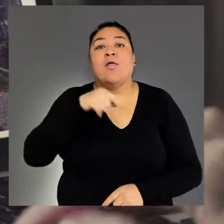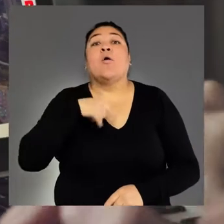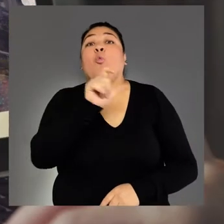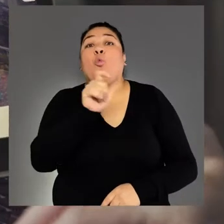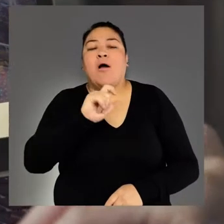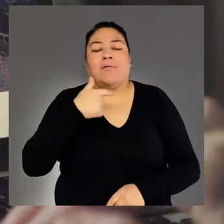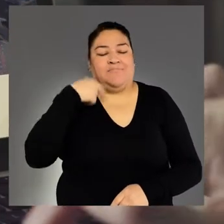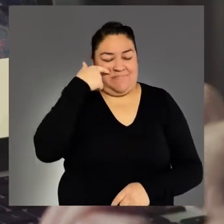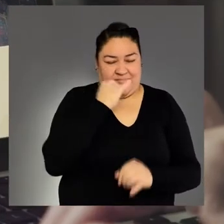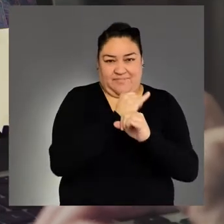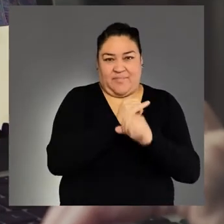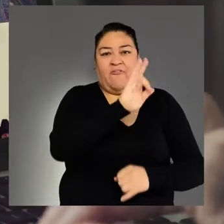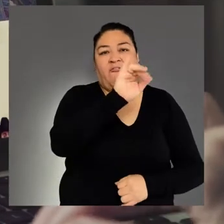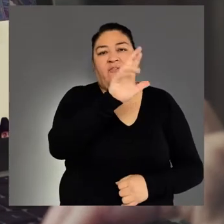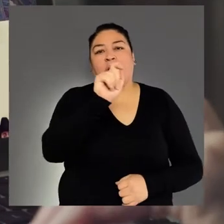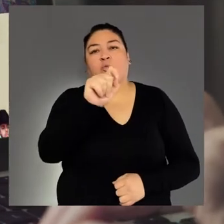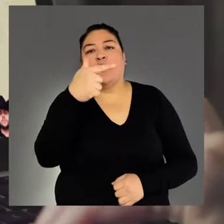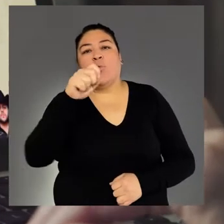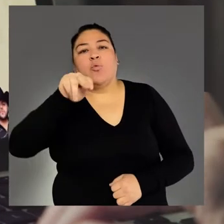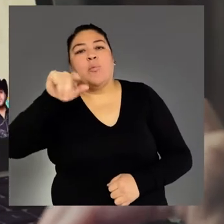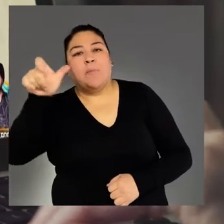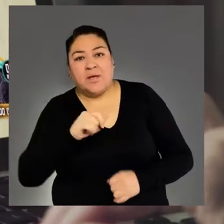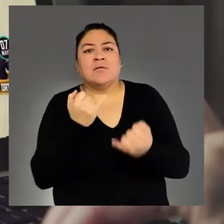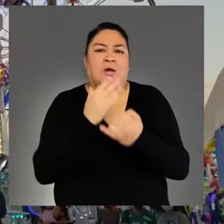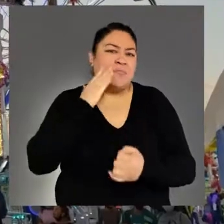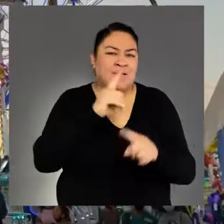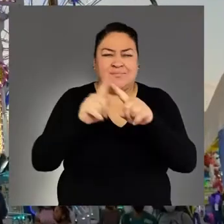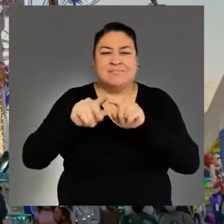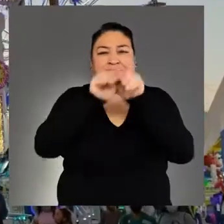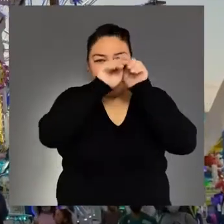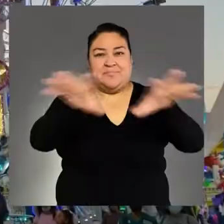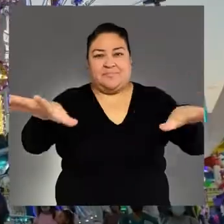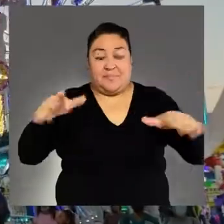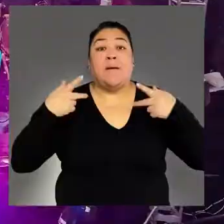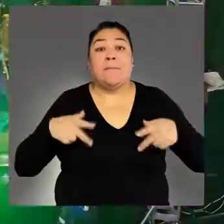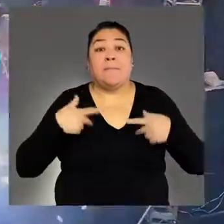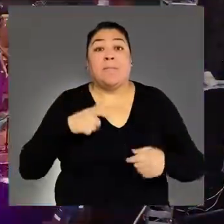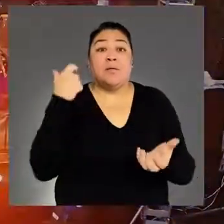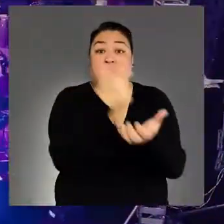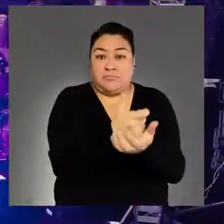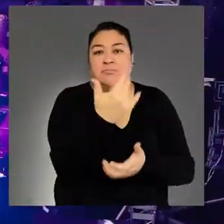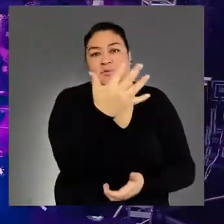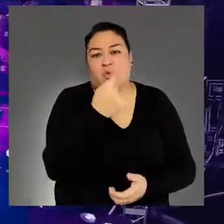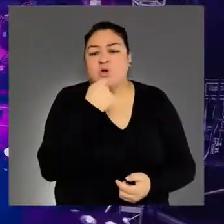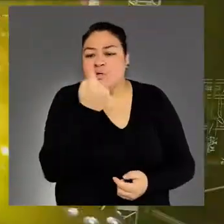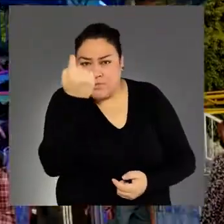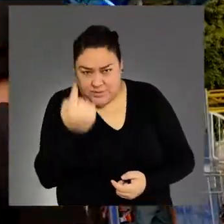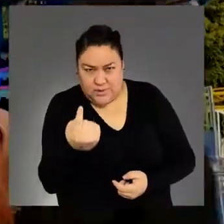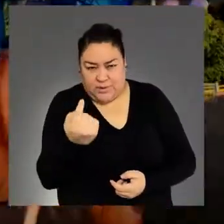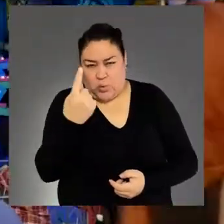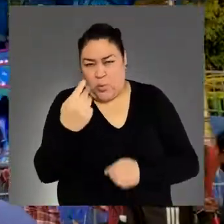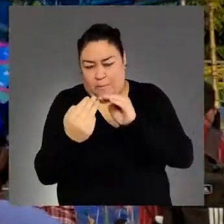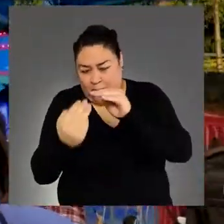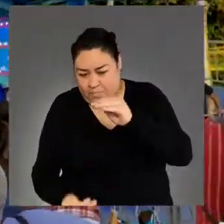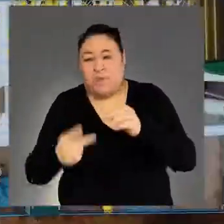Consulta feria.puebla.o.mx y redes sociales. Acceso 50 pesos, niños con estatura menor a un metro,